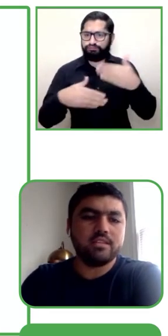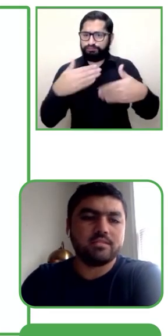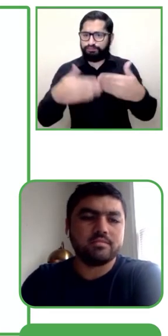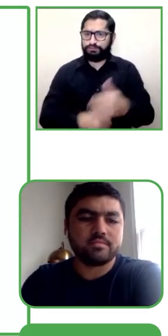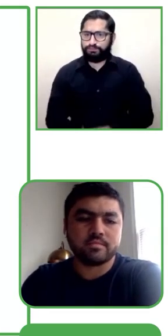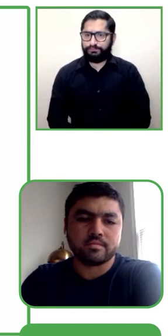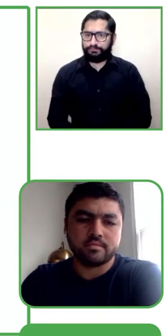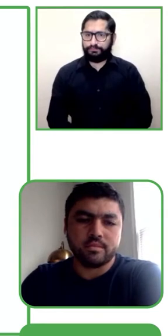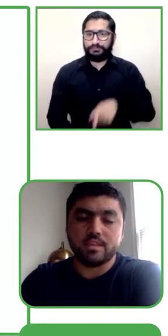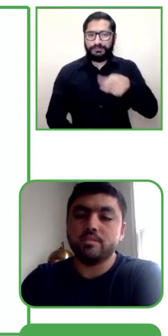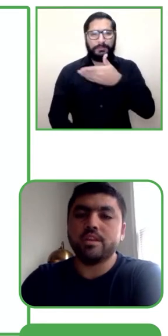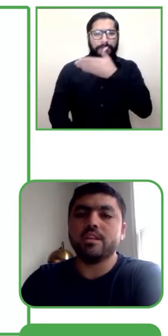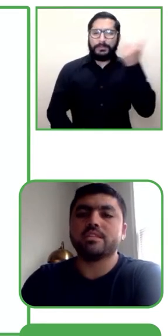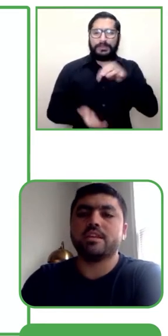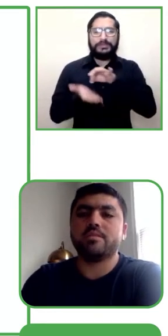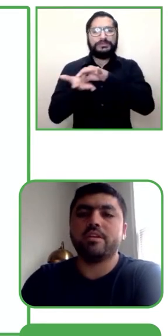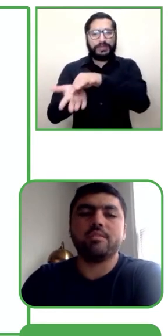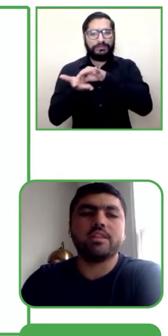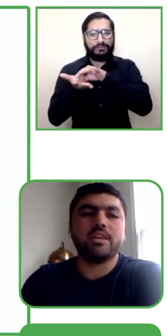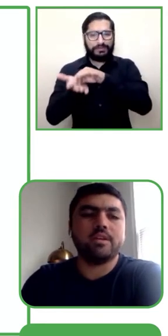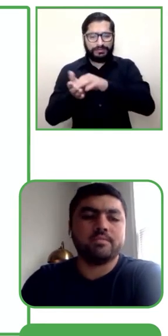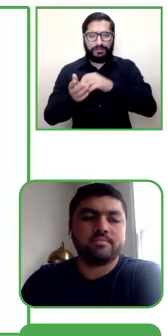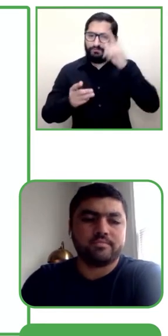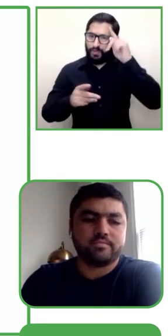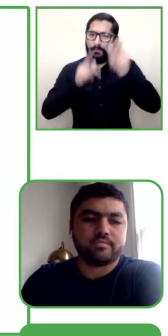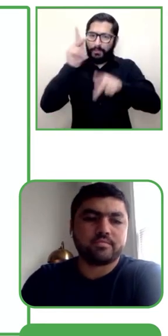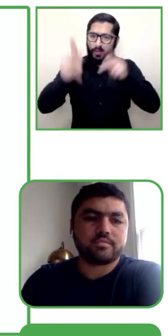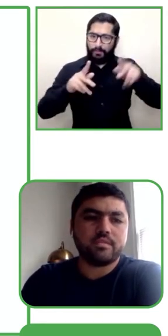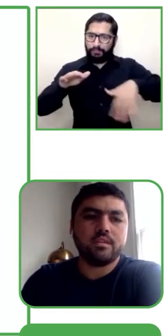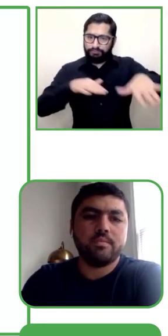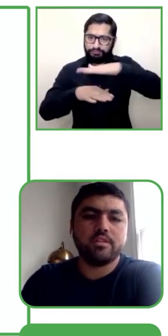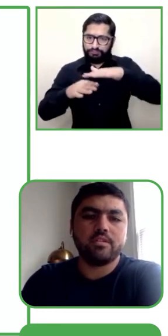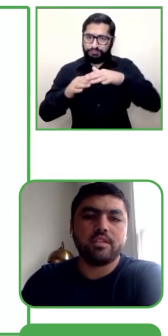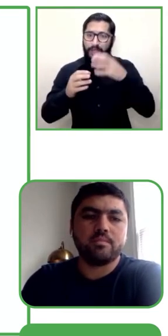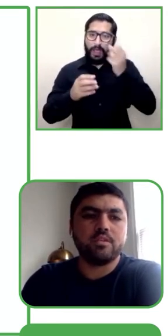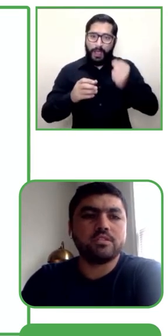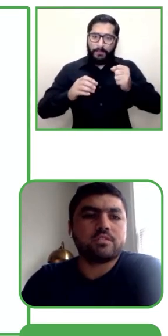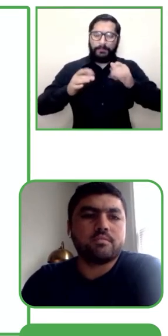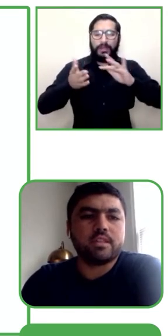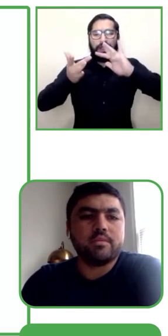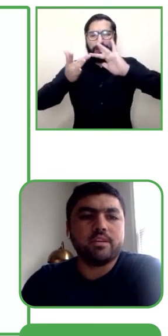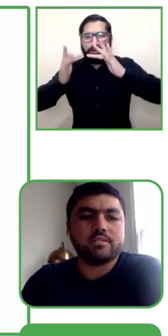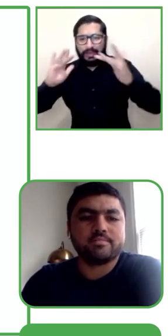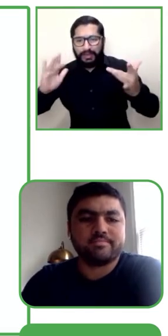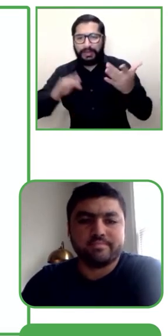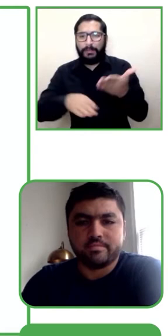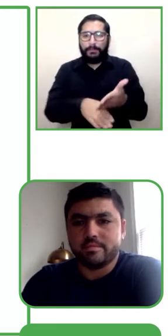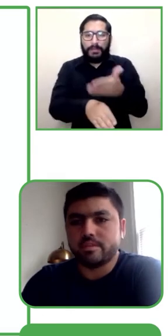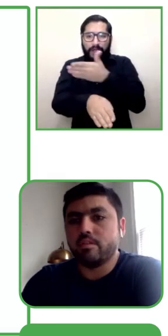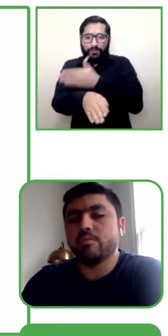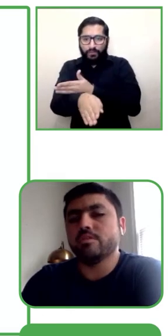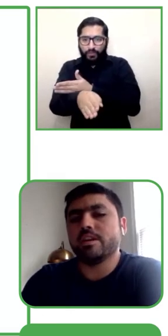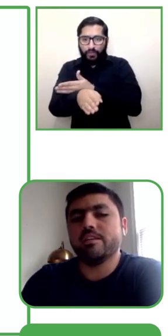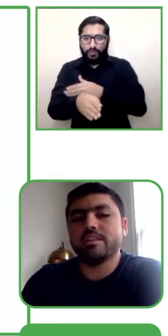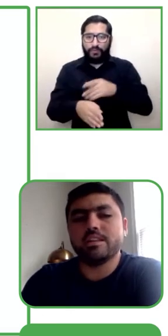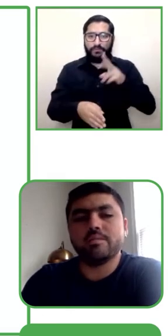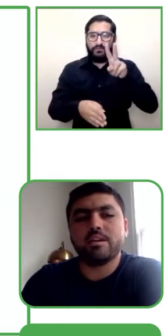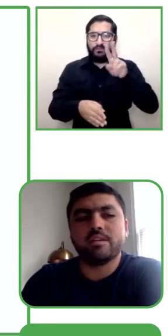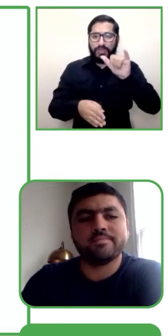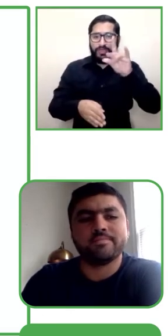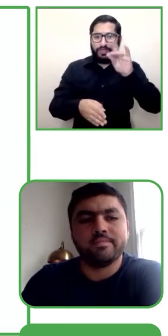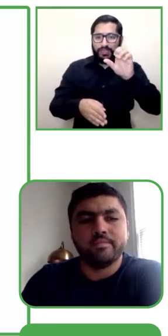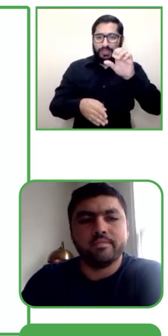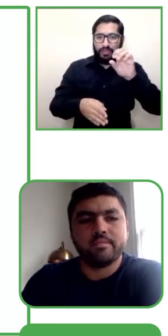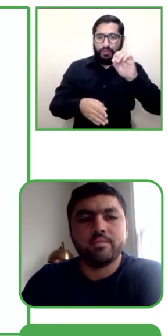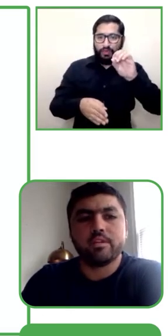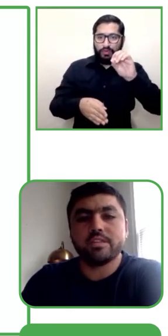wayfinding era súper necesario para la pandemia, pero post-pandemia se volvió mucho más relevante el